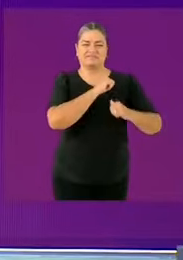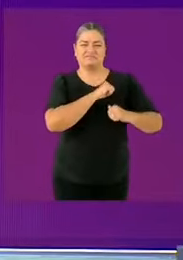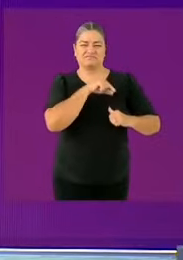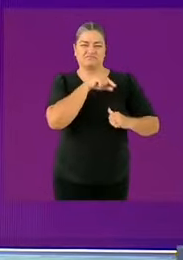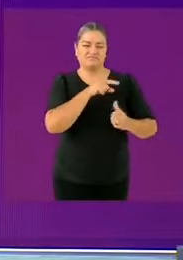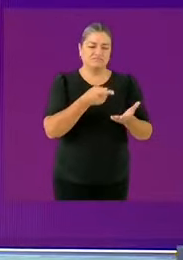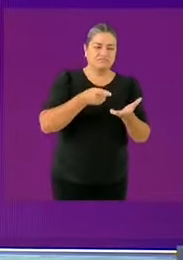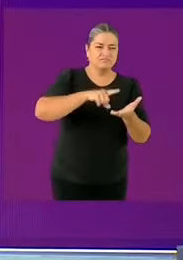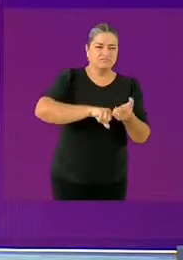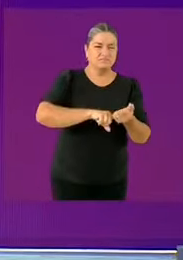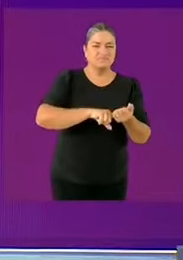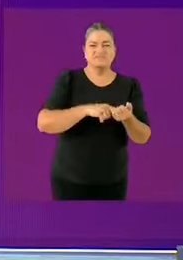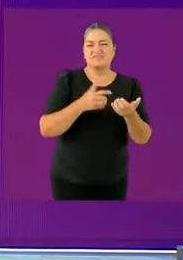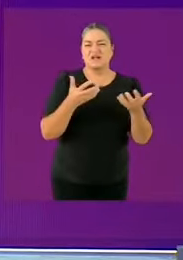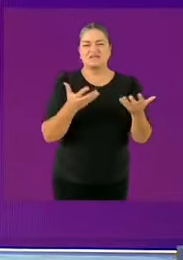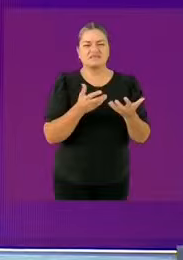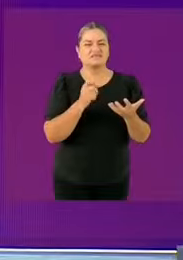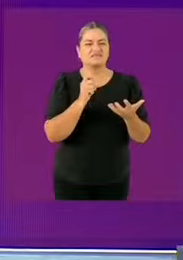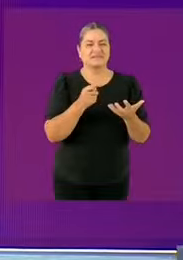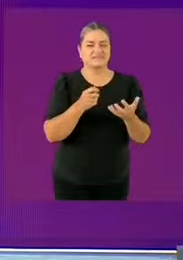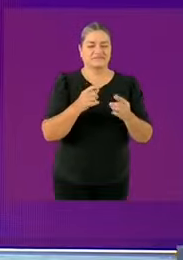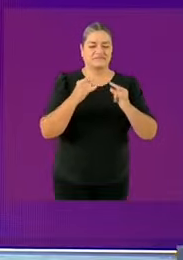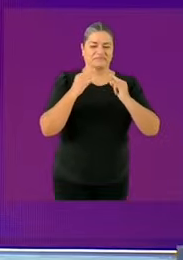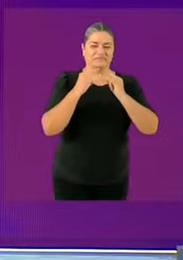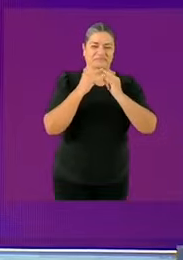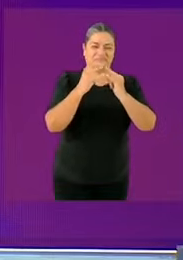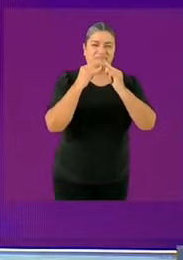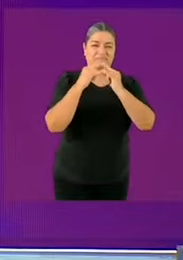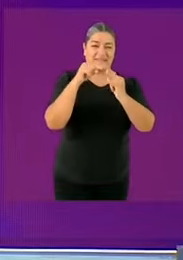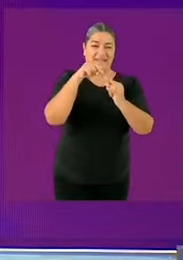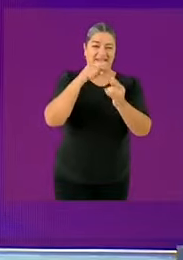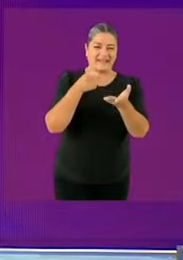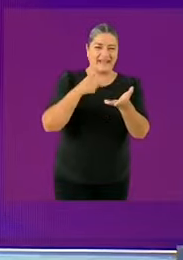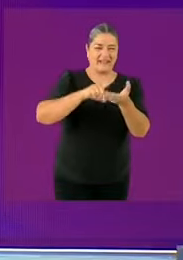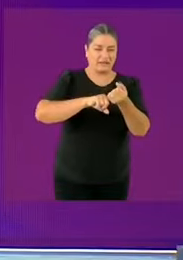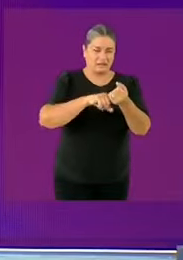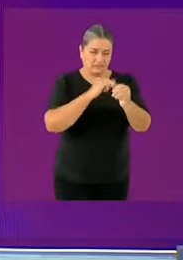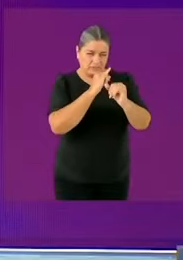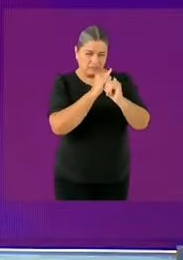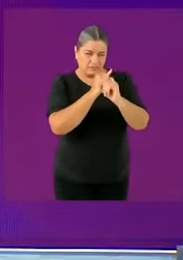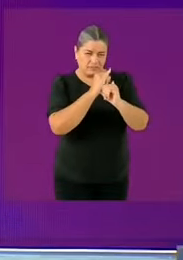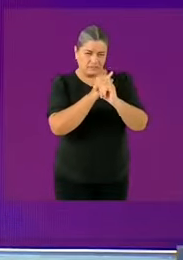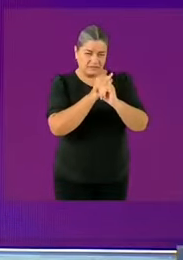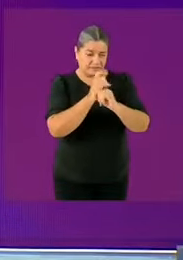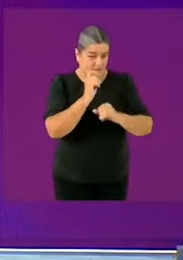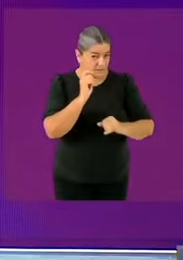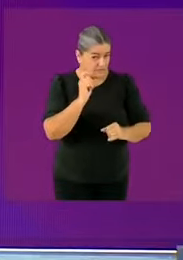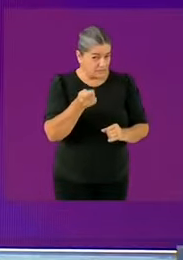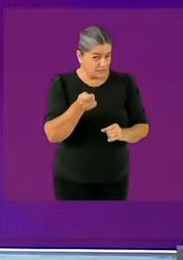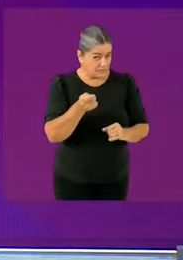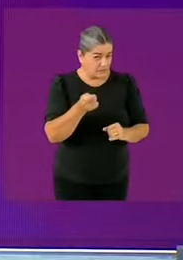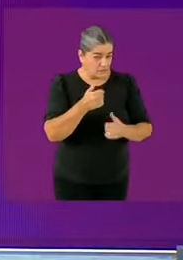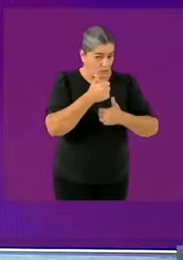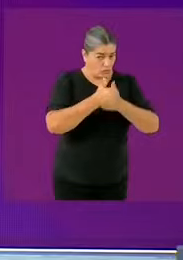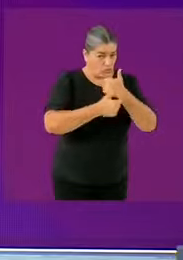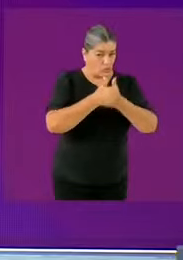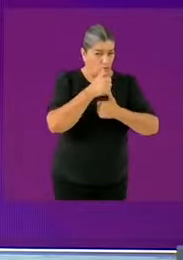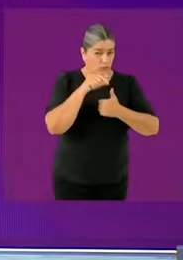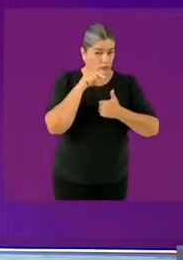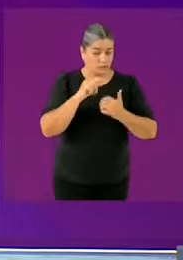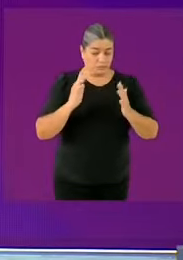Digital, que transparentó completamente las licitaciones, las asignaciones directas en el gobierno de la ciudad.